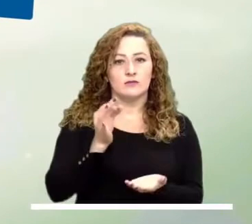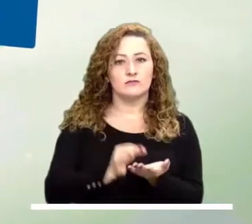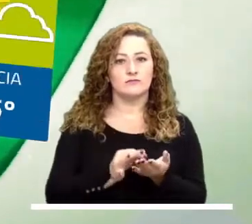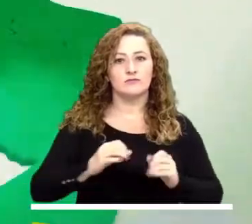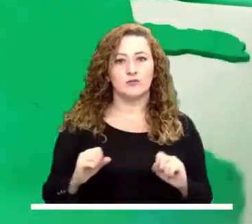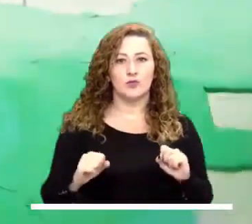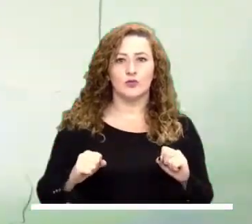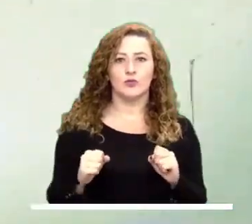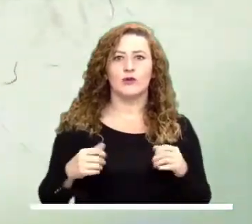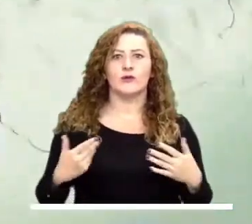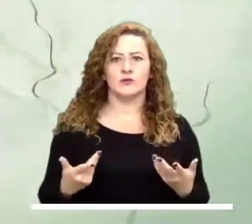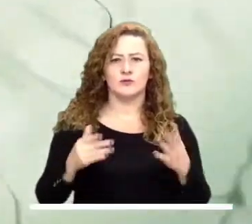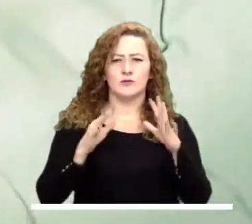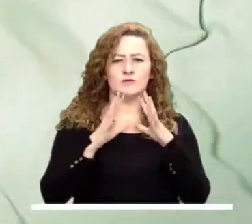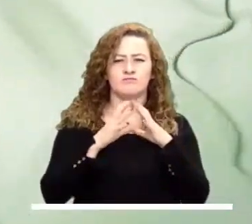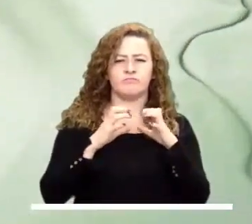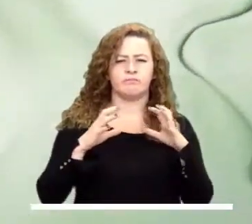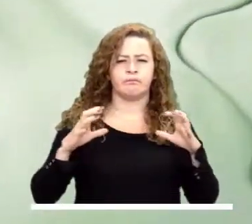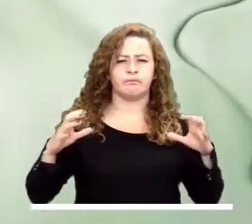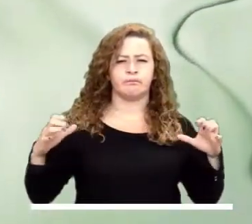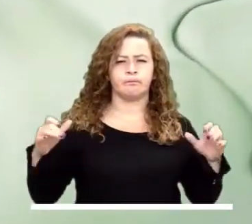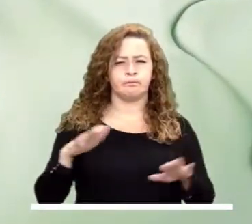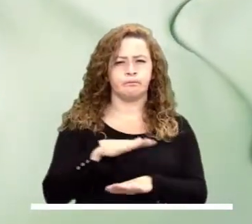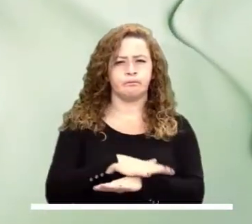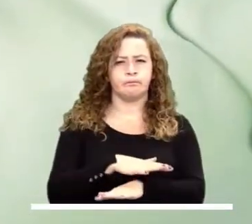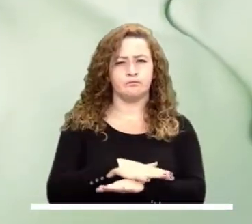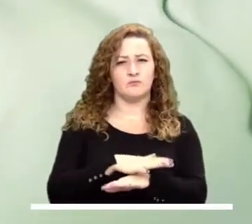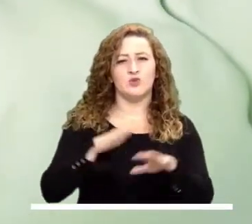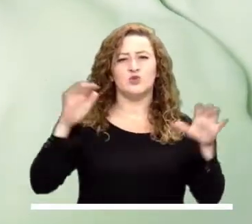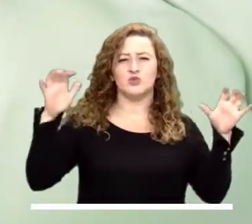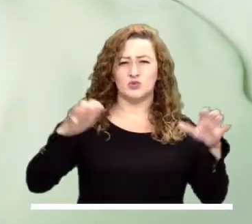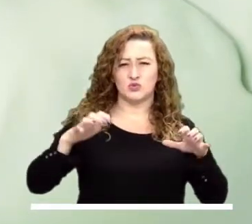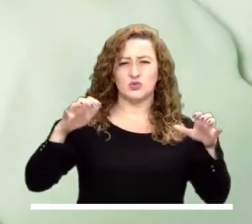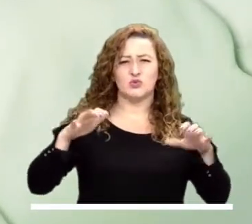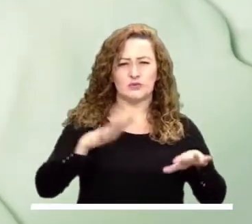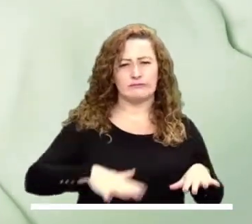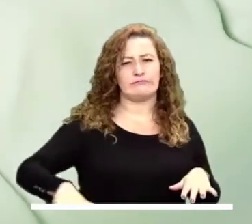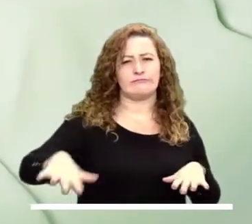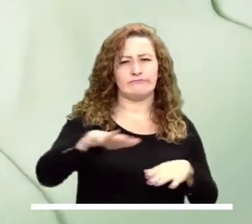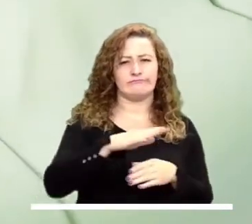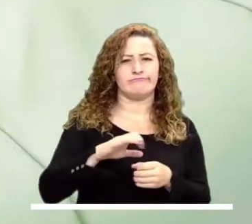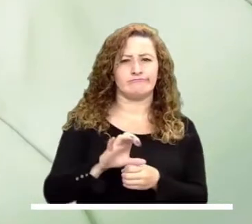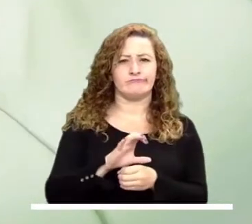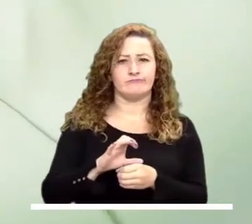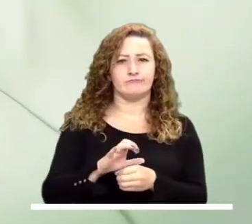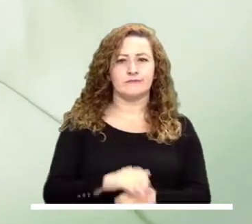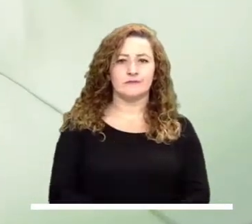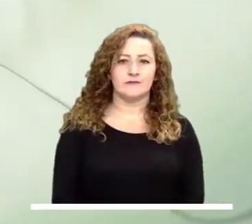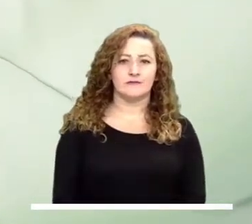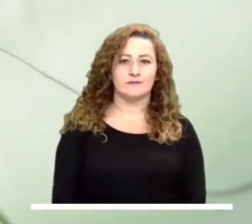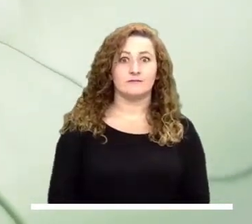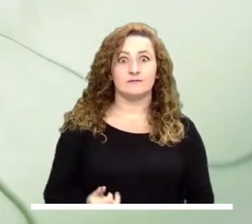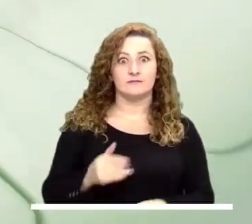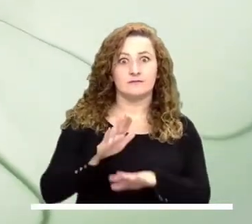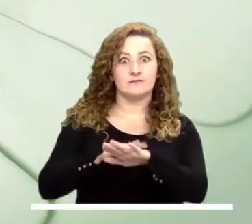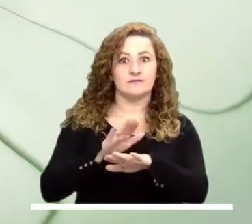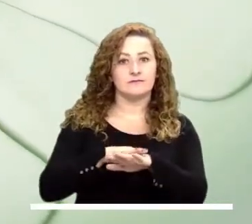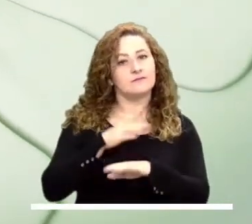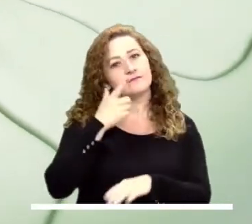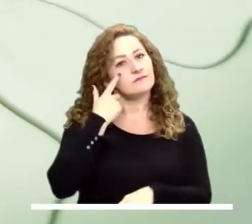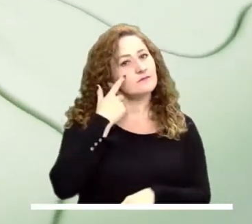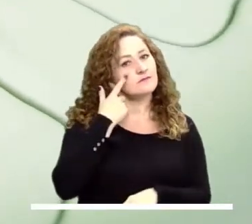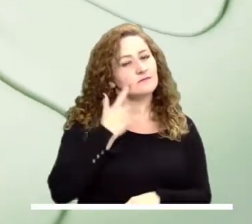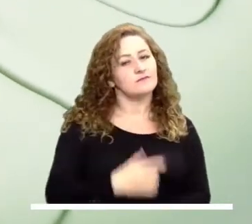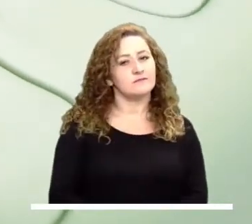Guainía. Finalmente, la capital del país, según los pronósticos, vivirá un aumento de la nubosidad durante la tarde con lluvias en